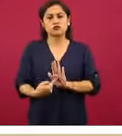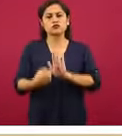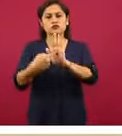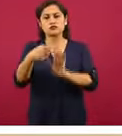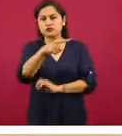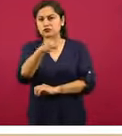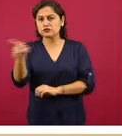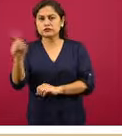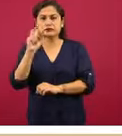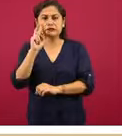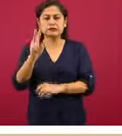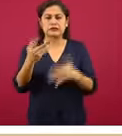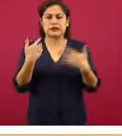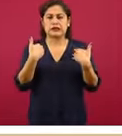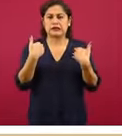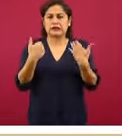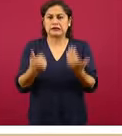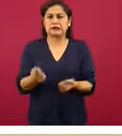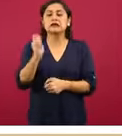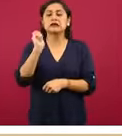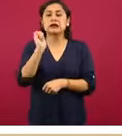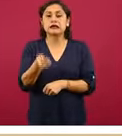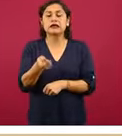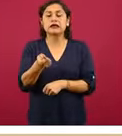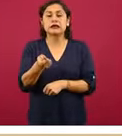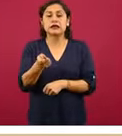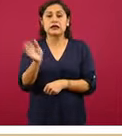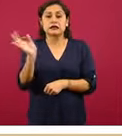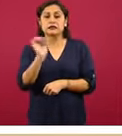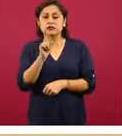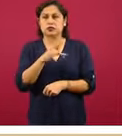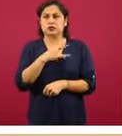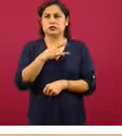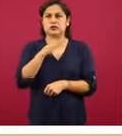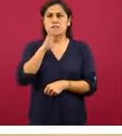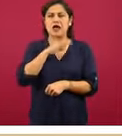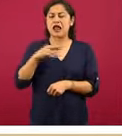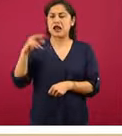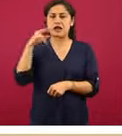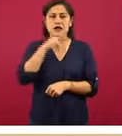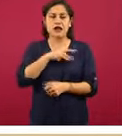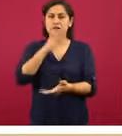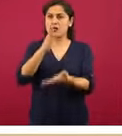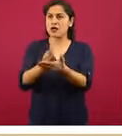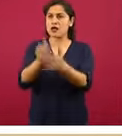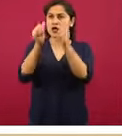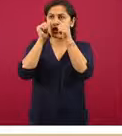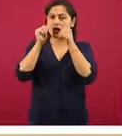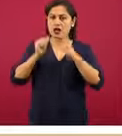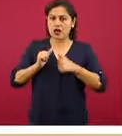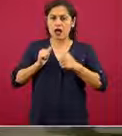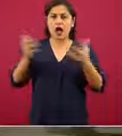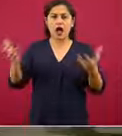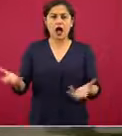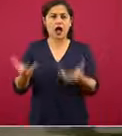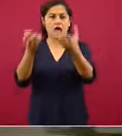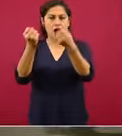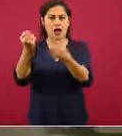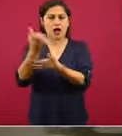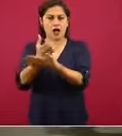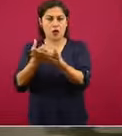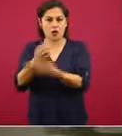de que alguien tenga la posibilidad de curarse. Y por eso la información esta queremos que llegue a la población